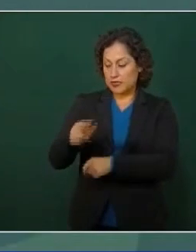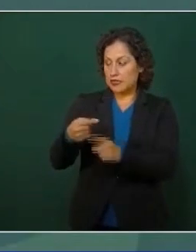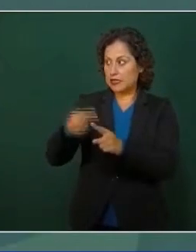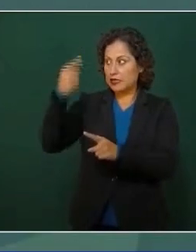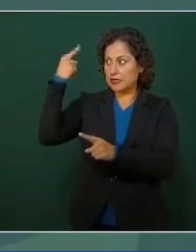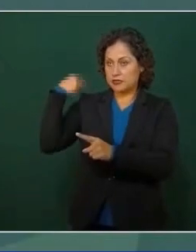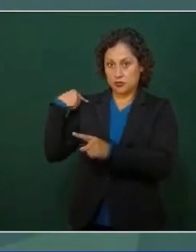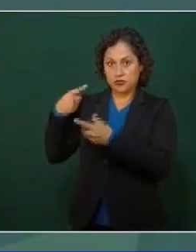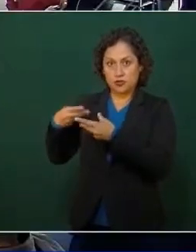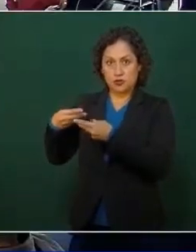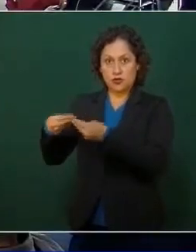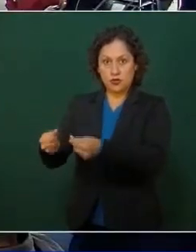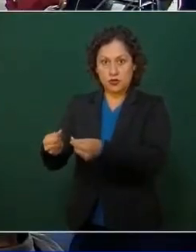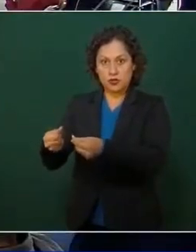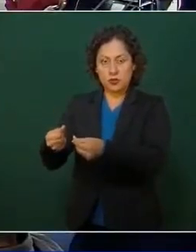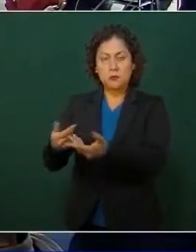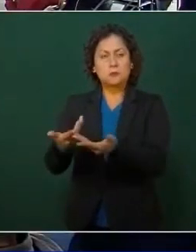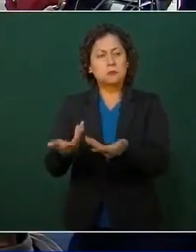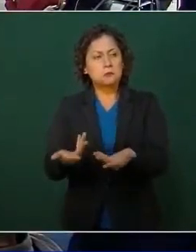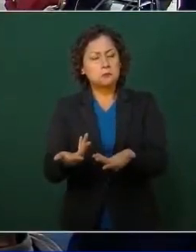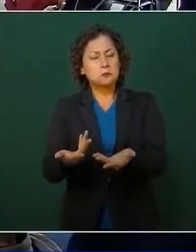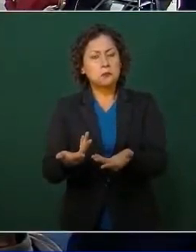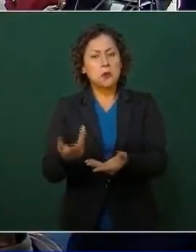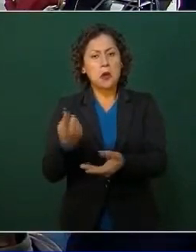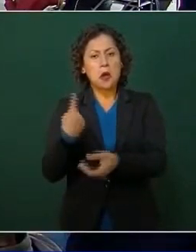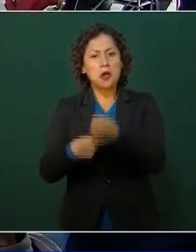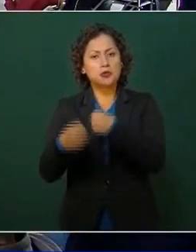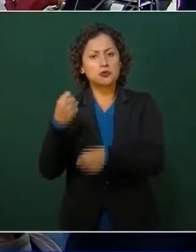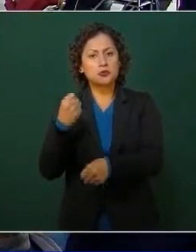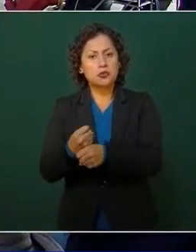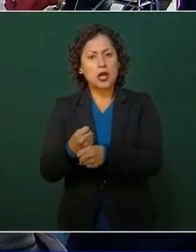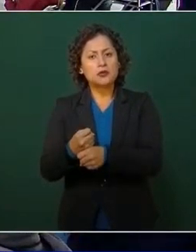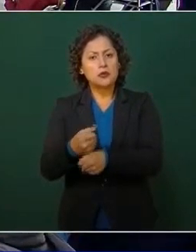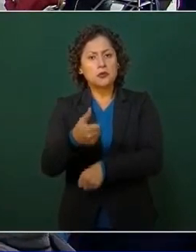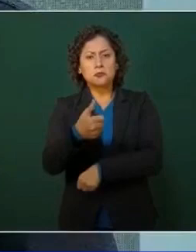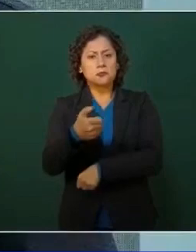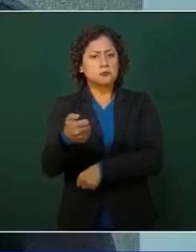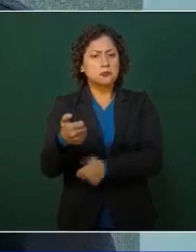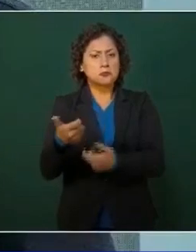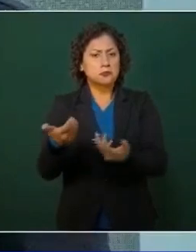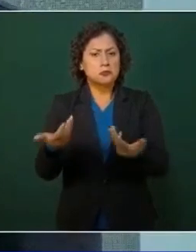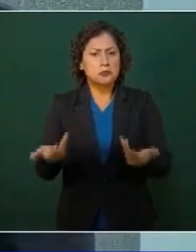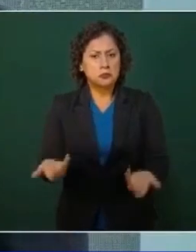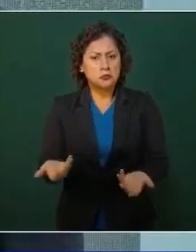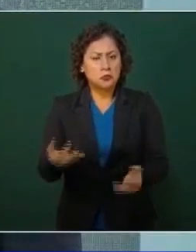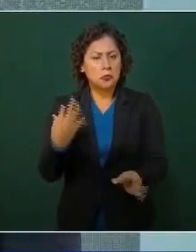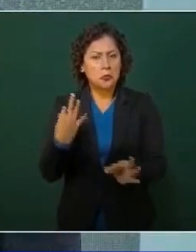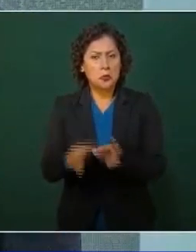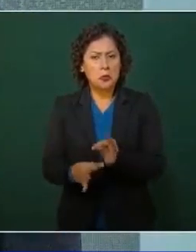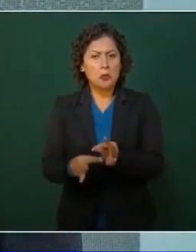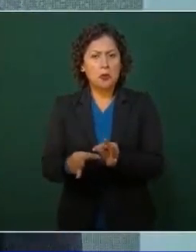600, tres mil millones de pesos de ahorro,